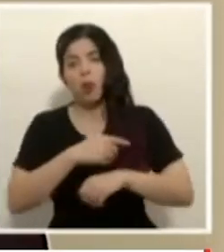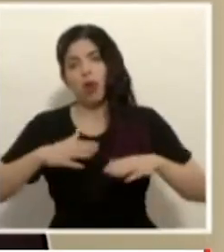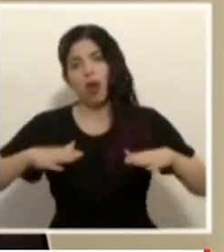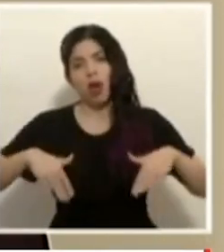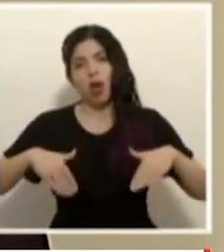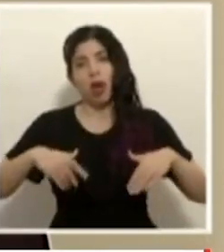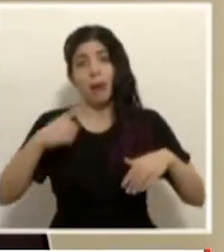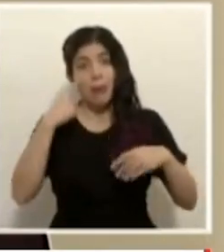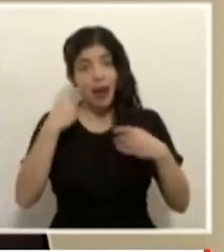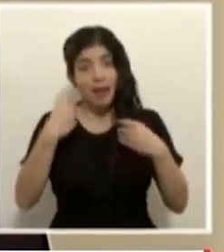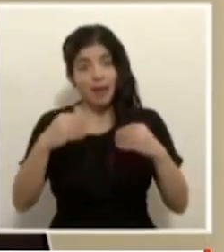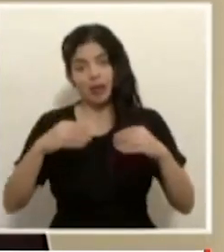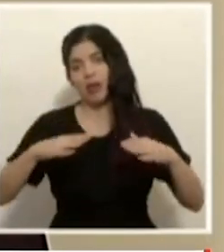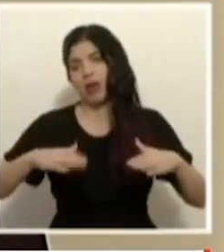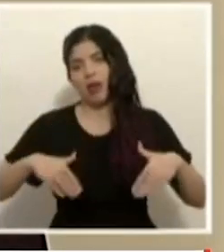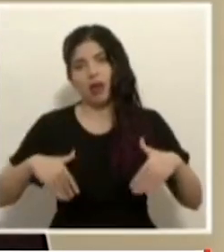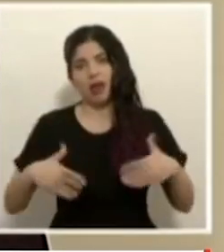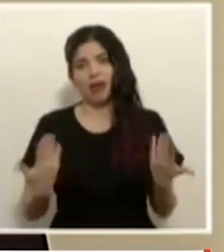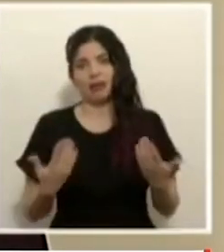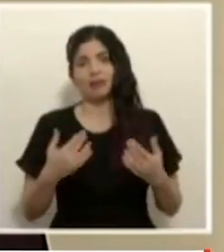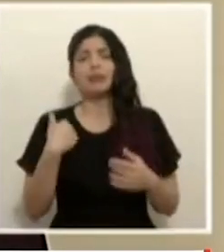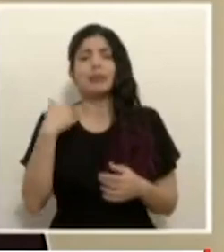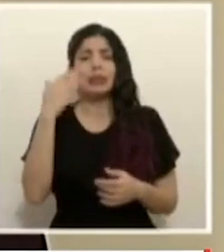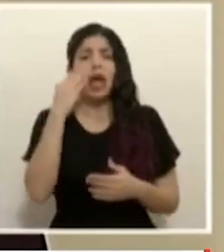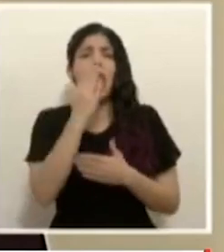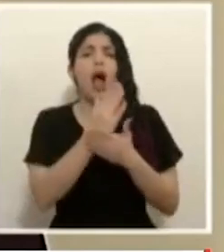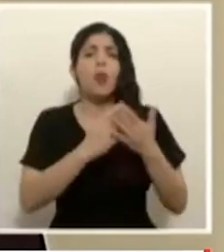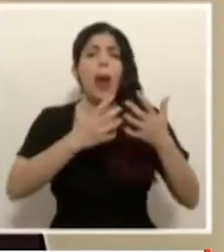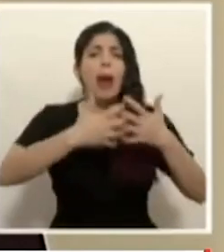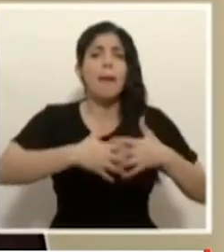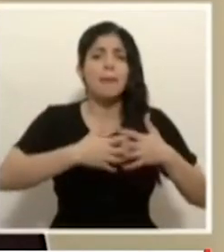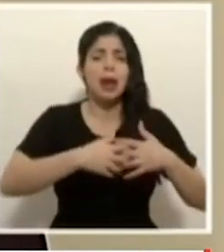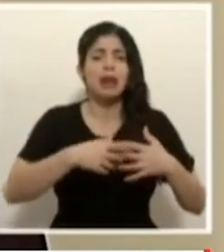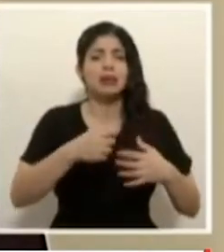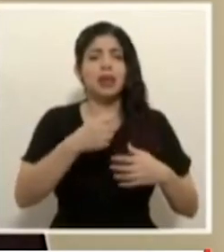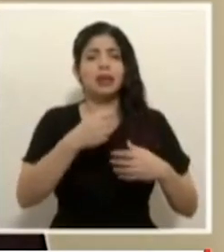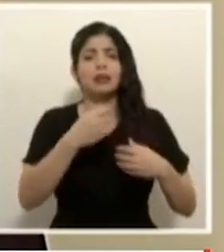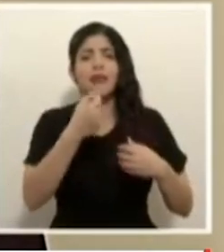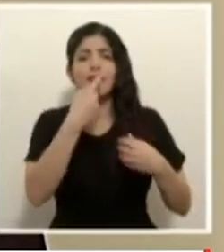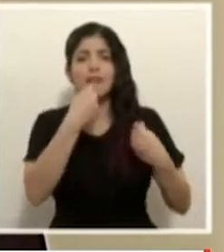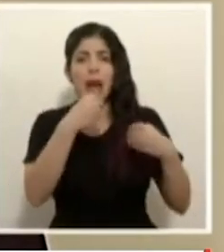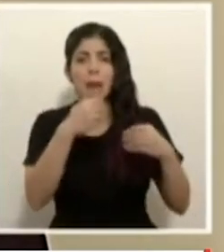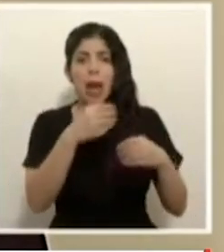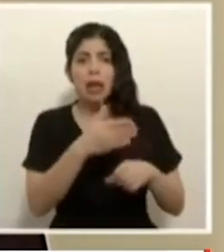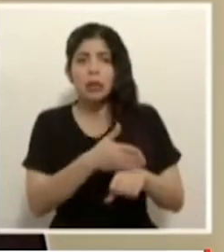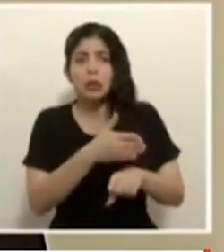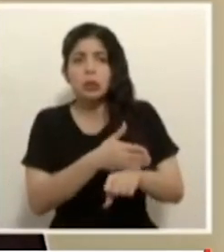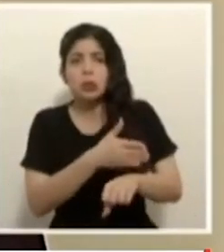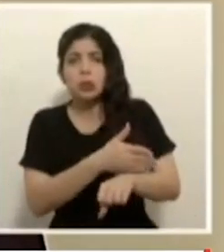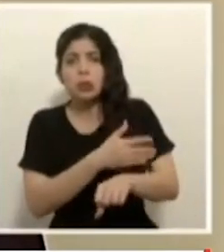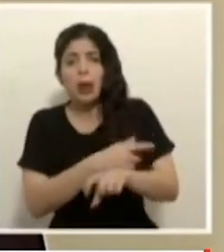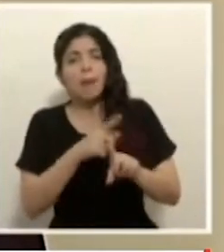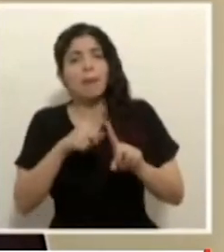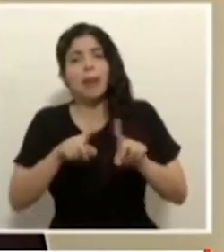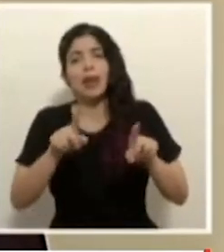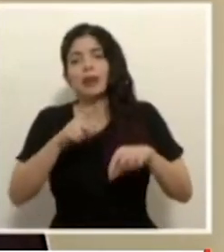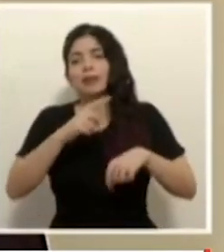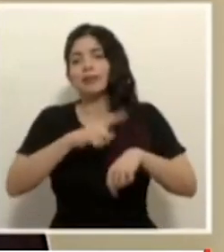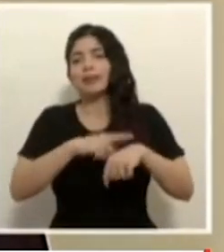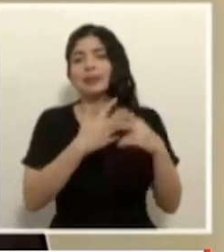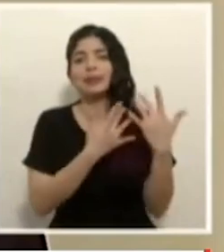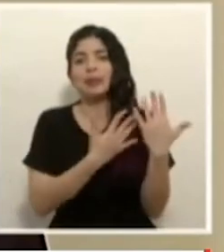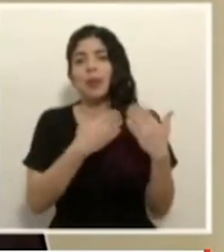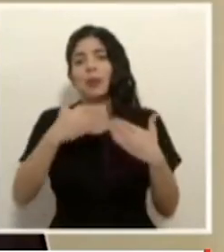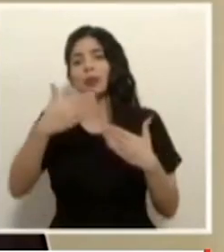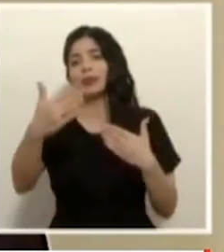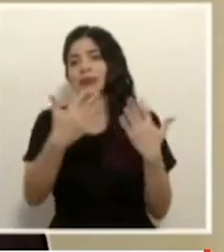ser comercializadas y es cierto que hay algunas empresas farmacéuticas que van un poco más avanzadas que otras pero solo el tiempo podremos ya decir